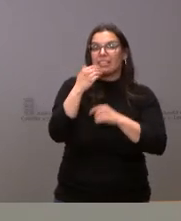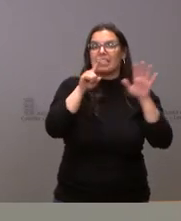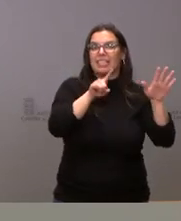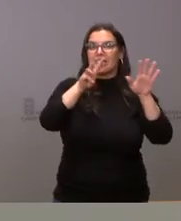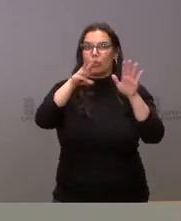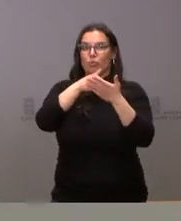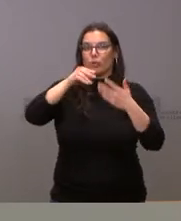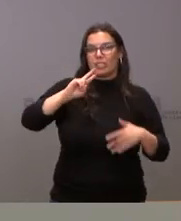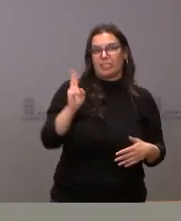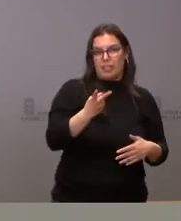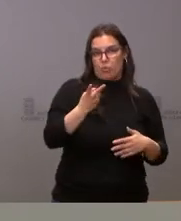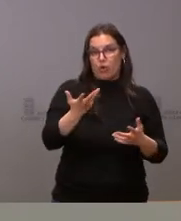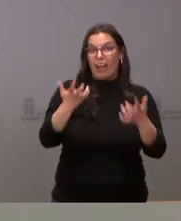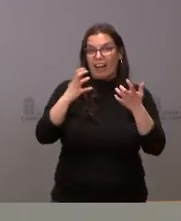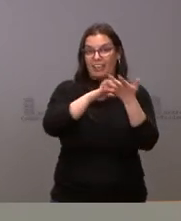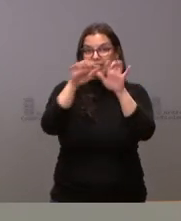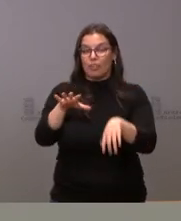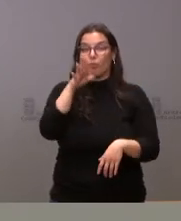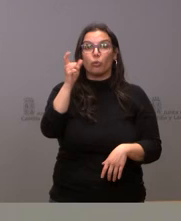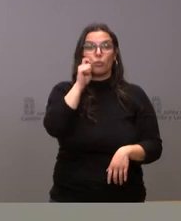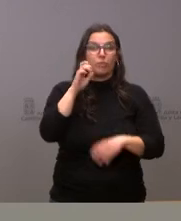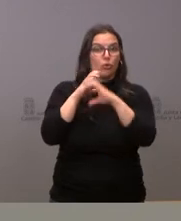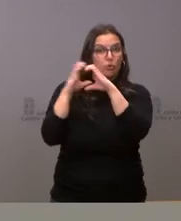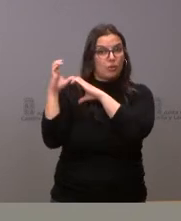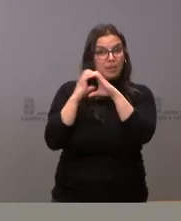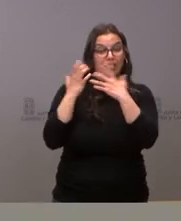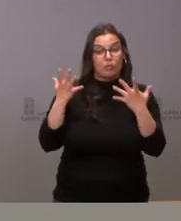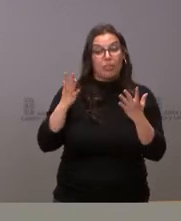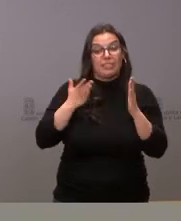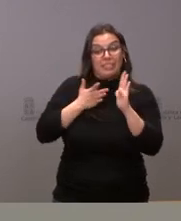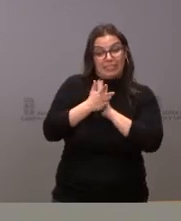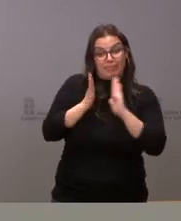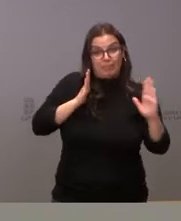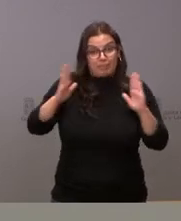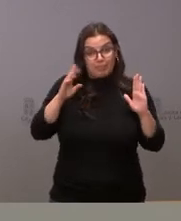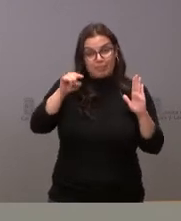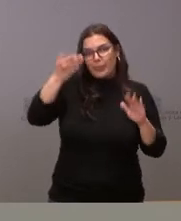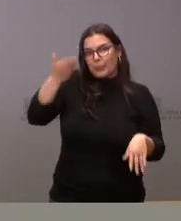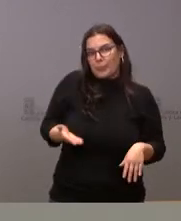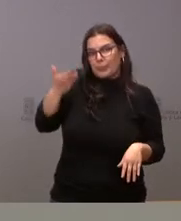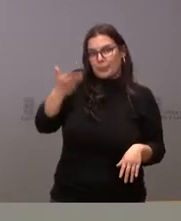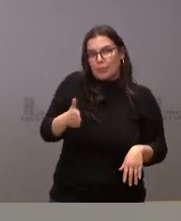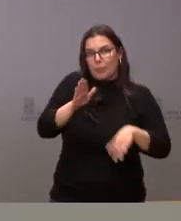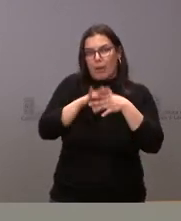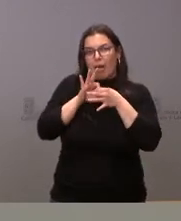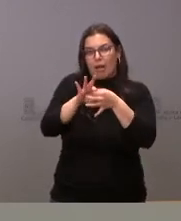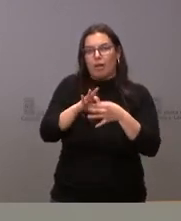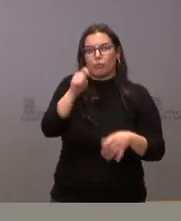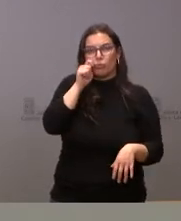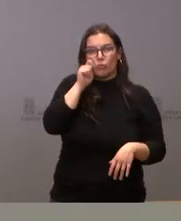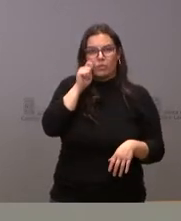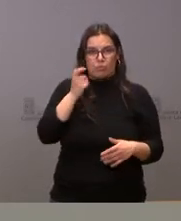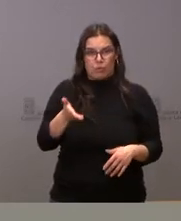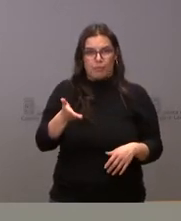de euros. Por tanto, es una fecha, un periodo muy relevante desde el punto de vista de la